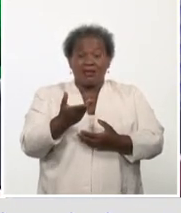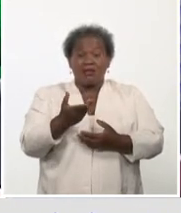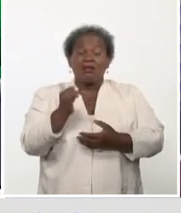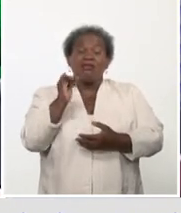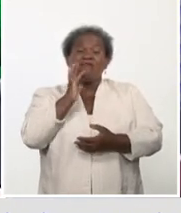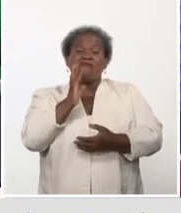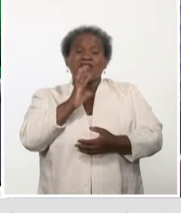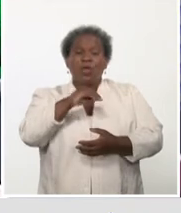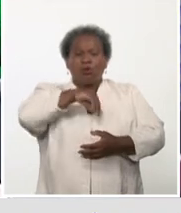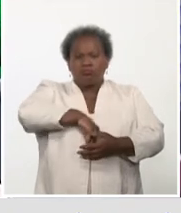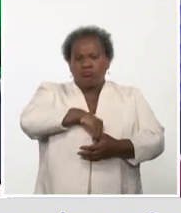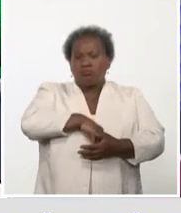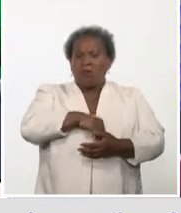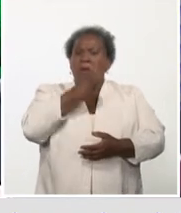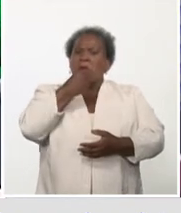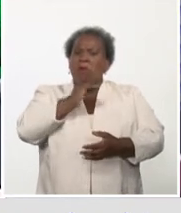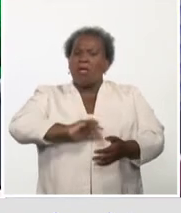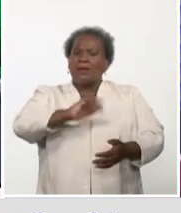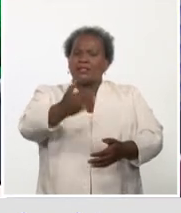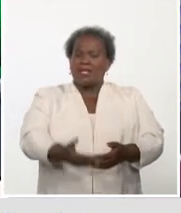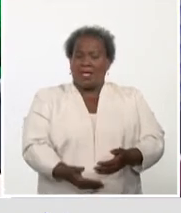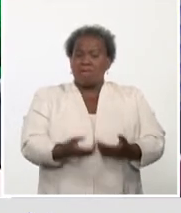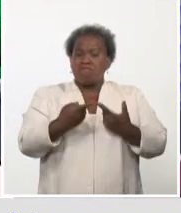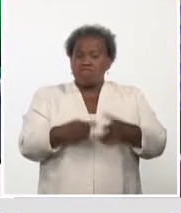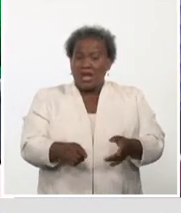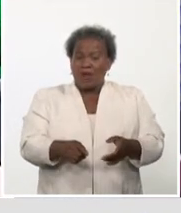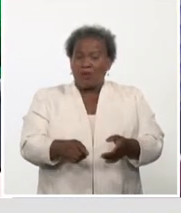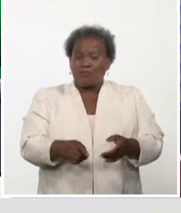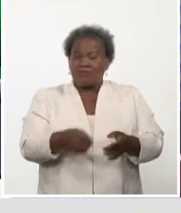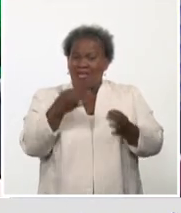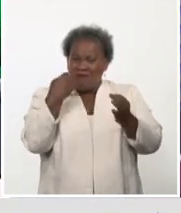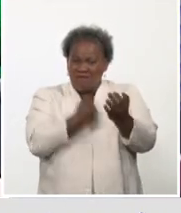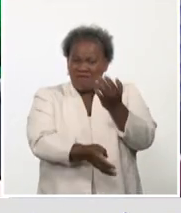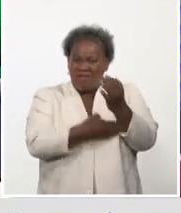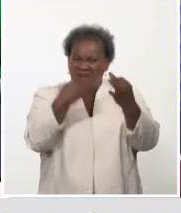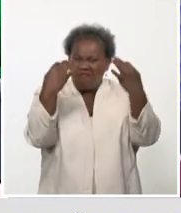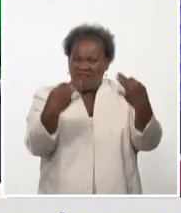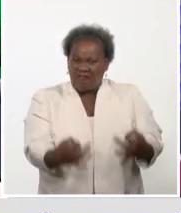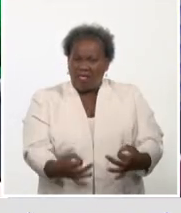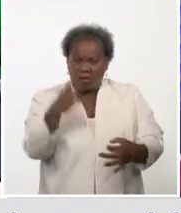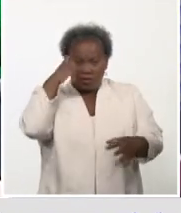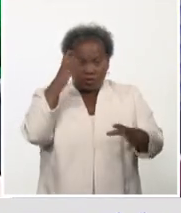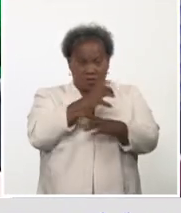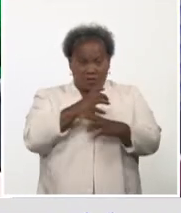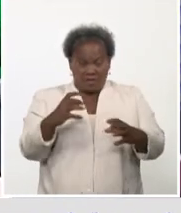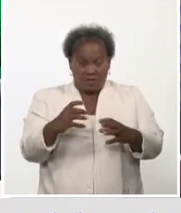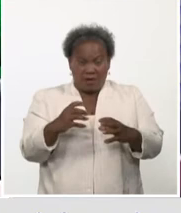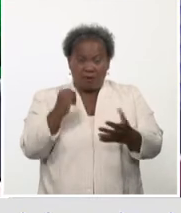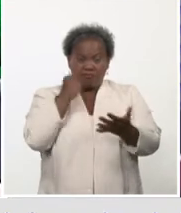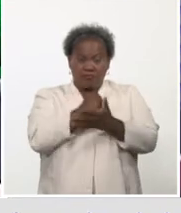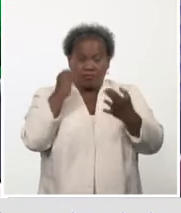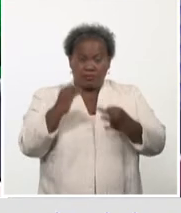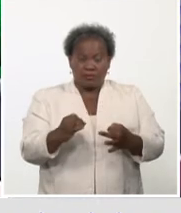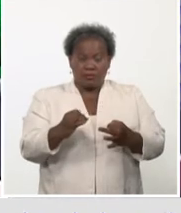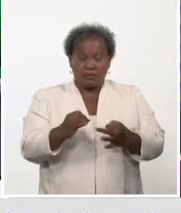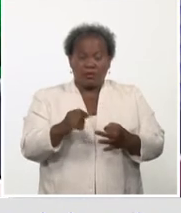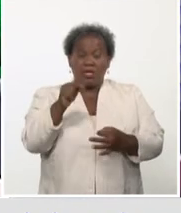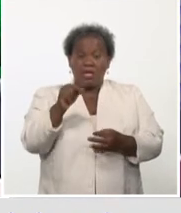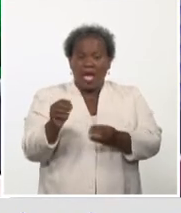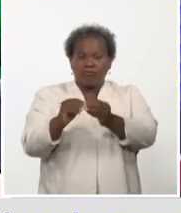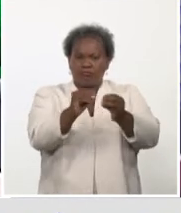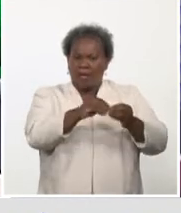evidencia científica no es suficiente para afirmar de que hay transmisión vertical, como se dice,